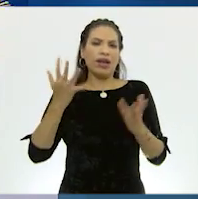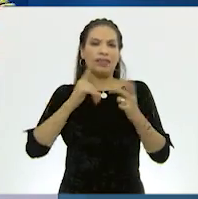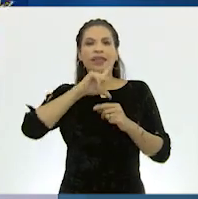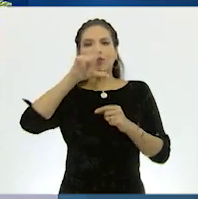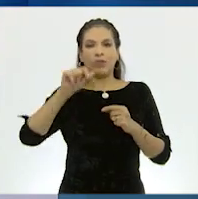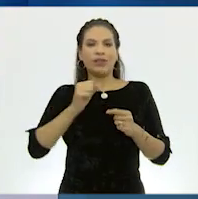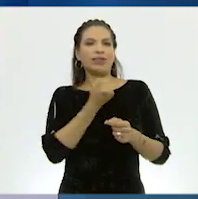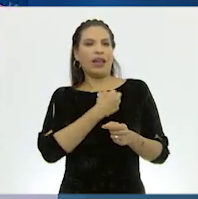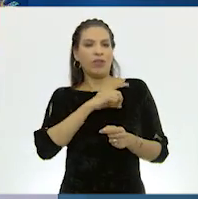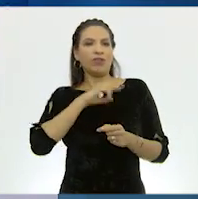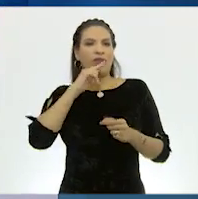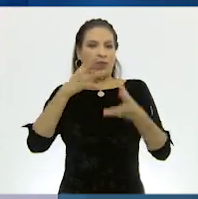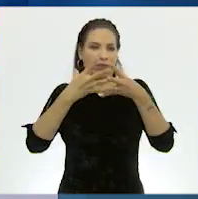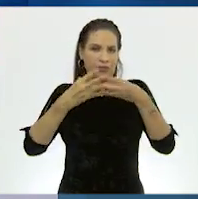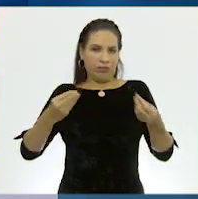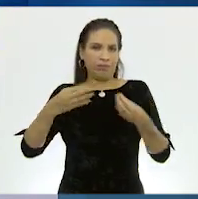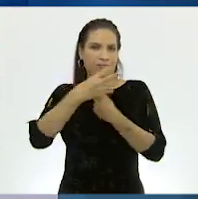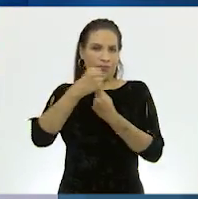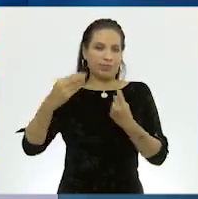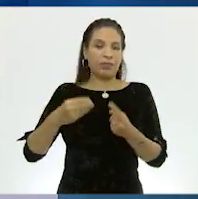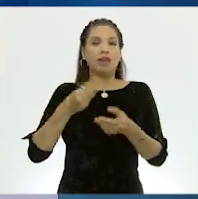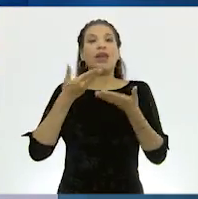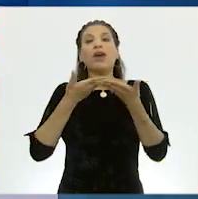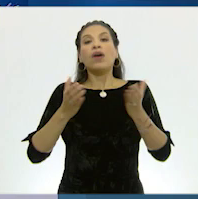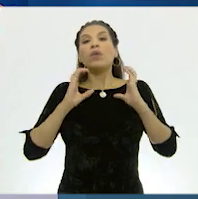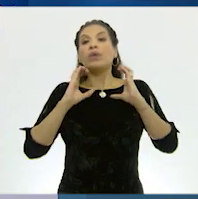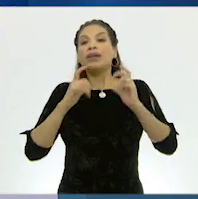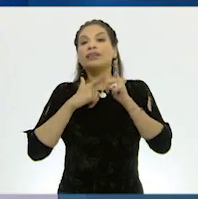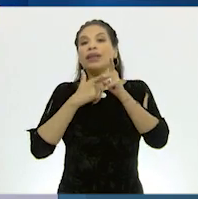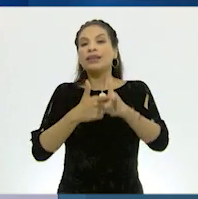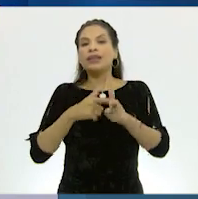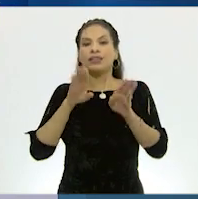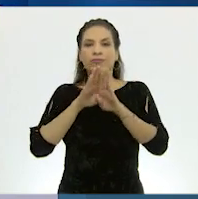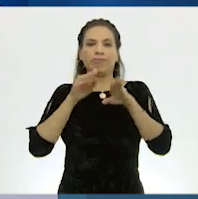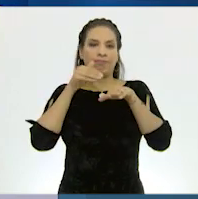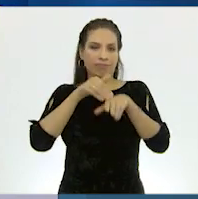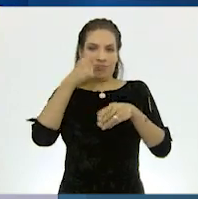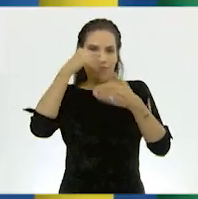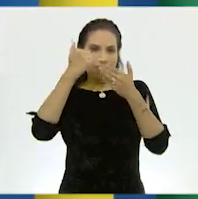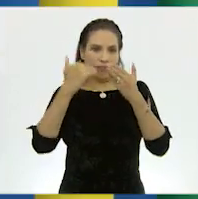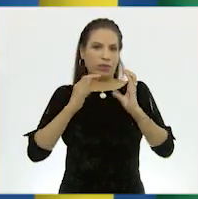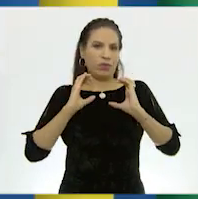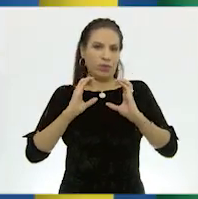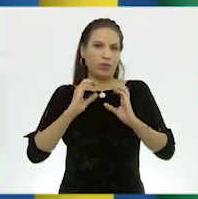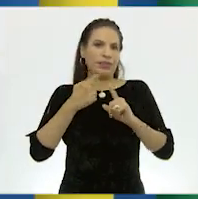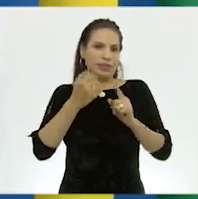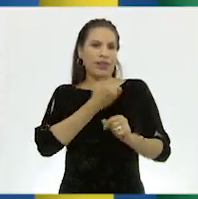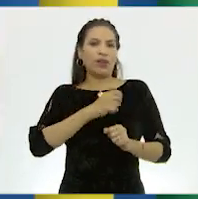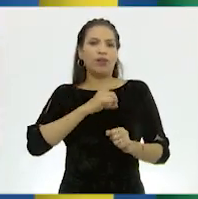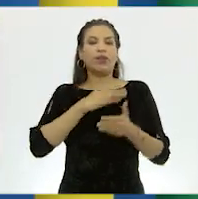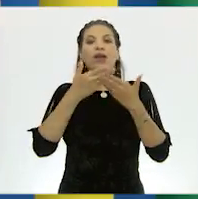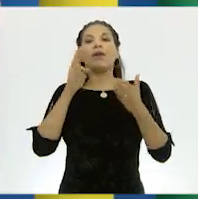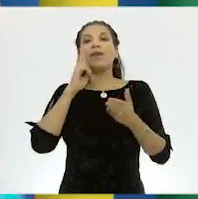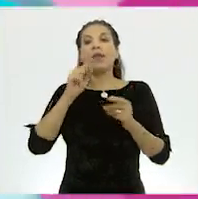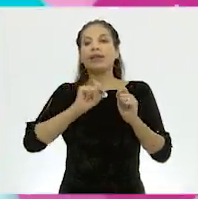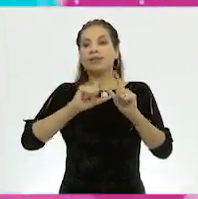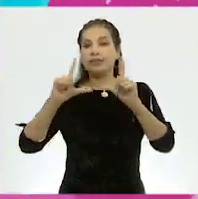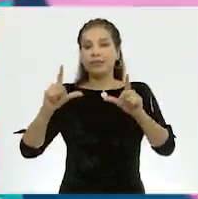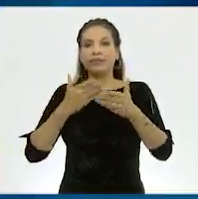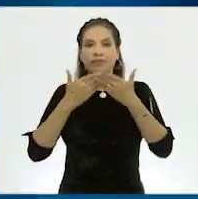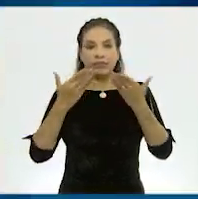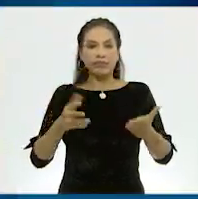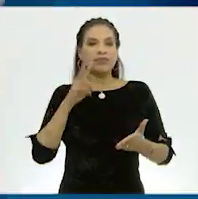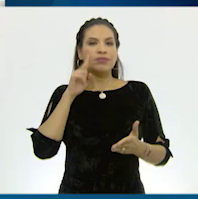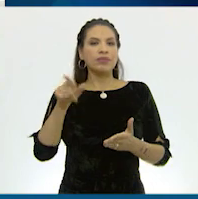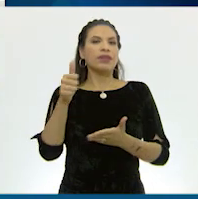sanitarias. Por lo pronto, debemos cuidarnos y seguir las medidas de prevención. Veamos esta tercera imagen ahora